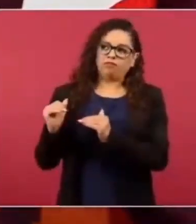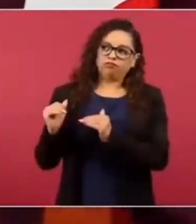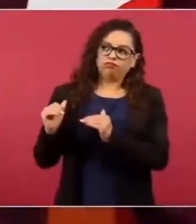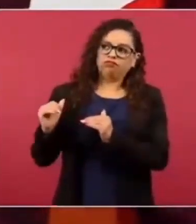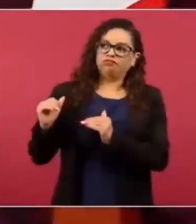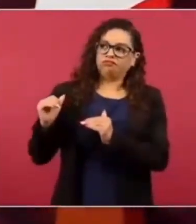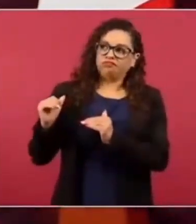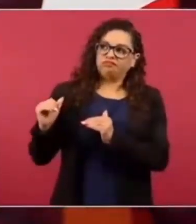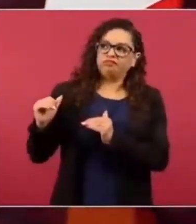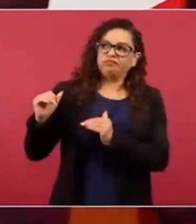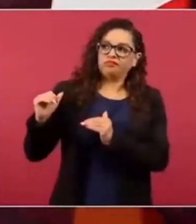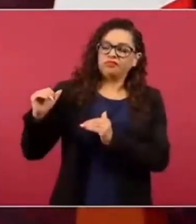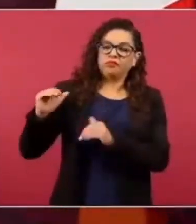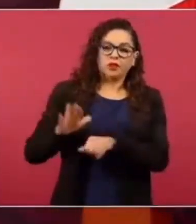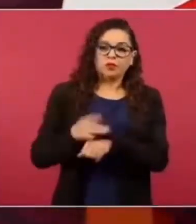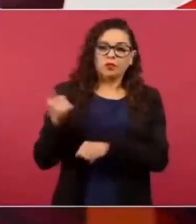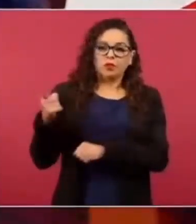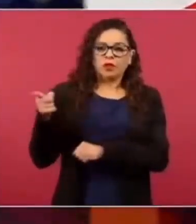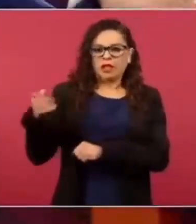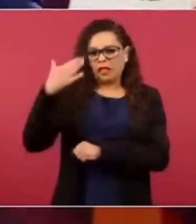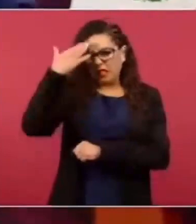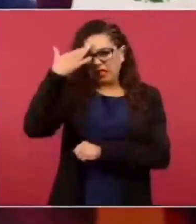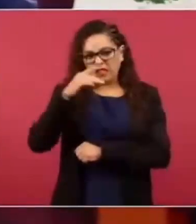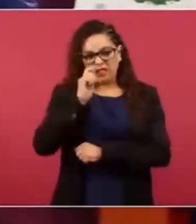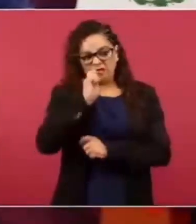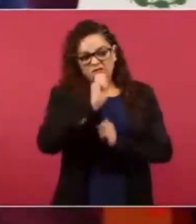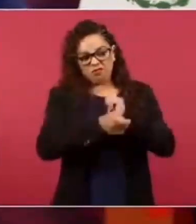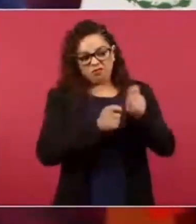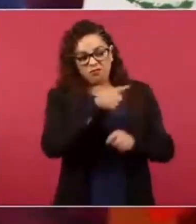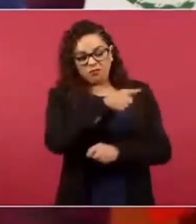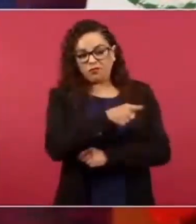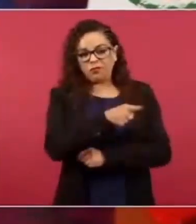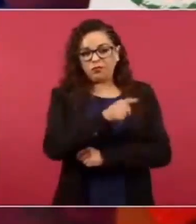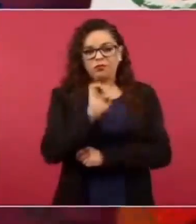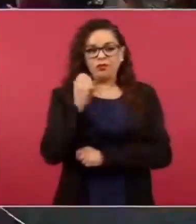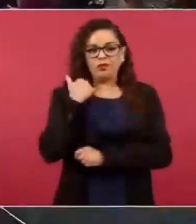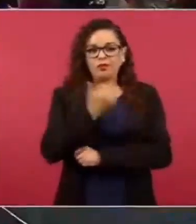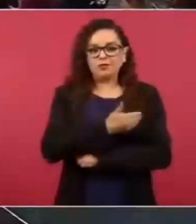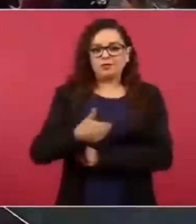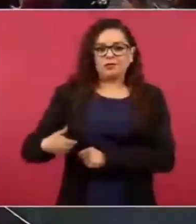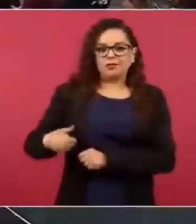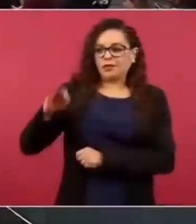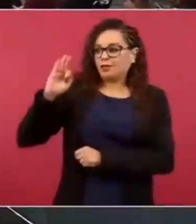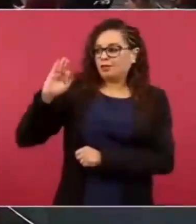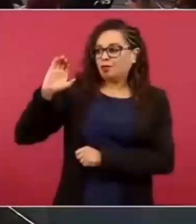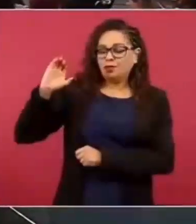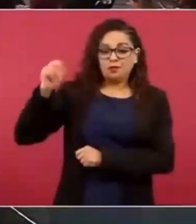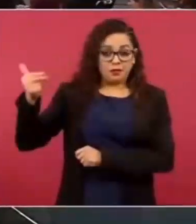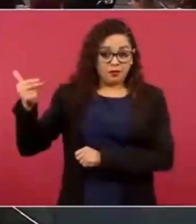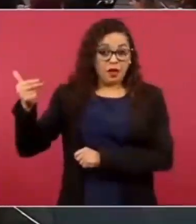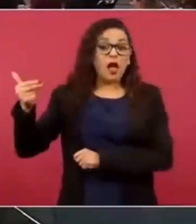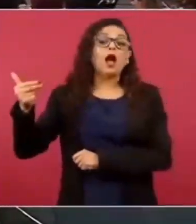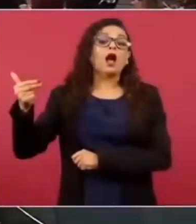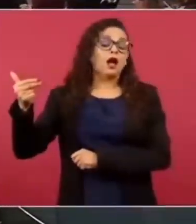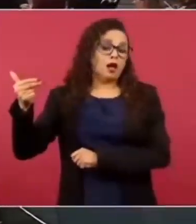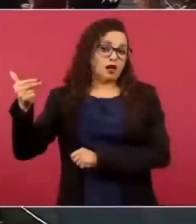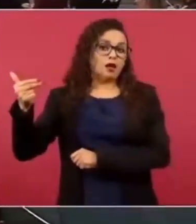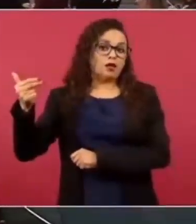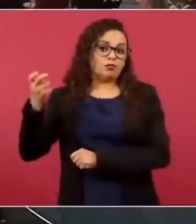de Felipe Calderón, pues todo eso es lo que